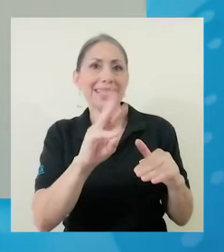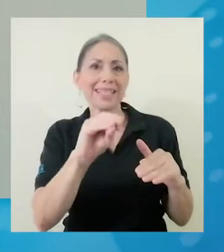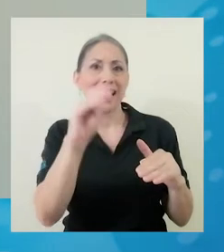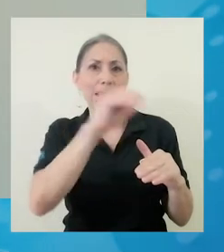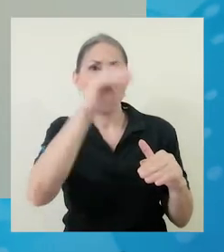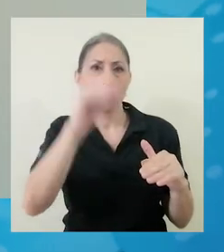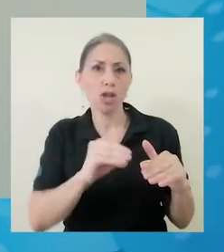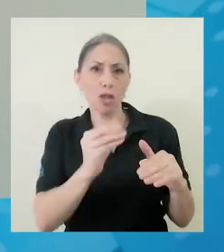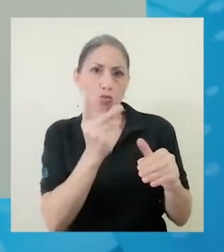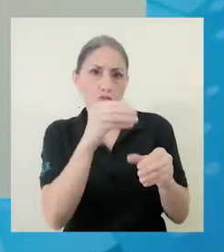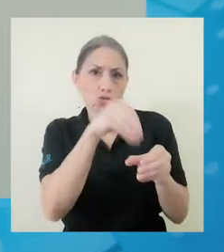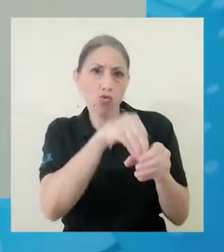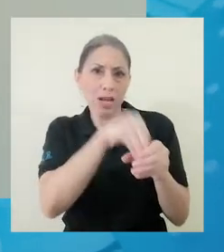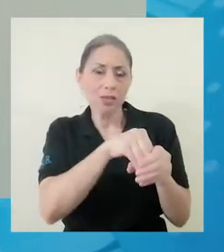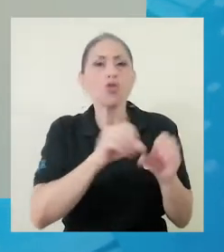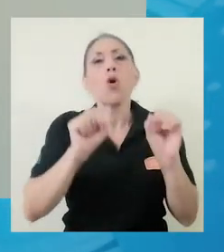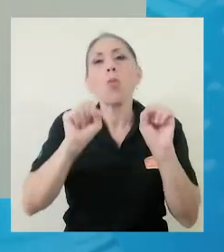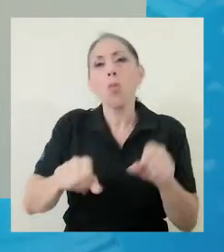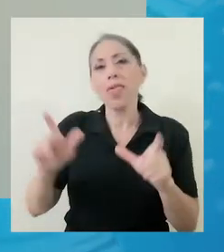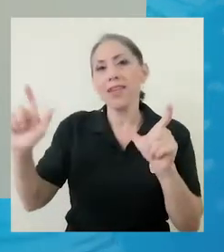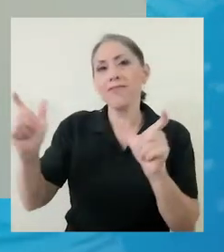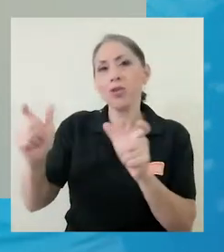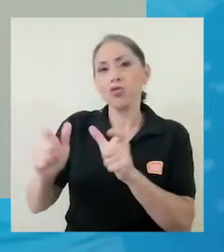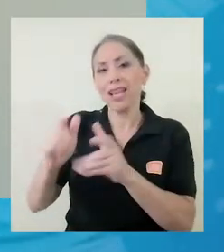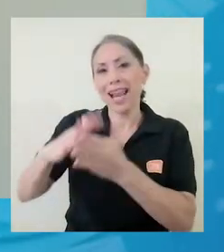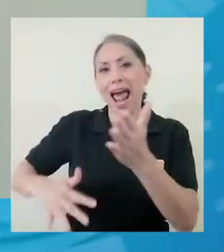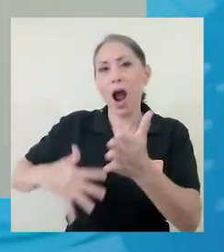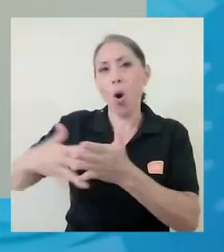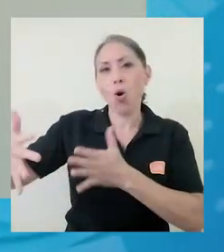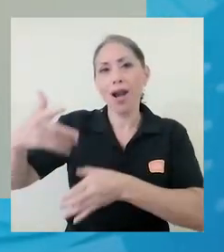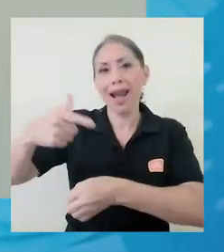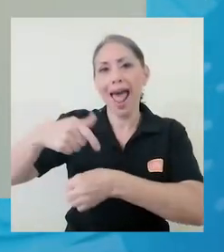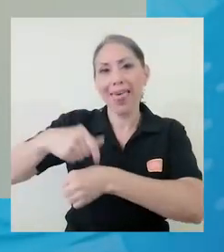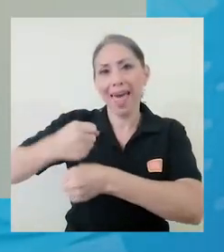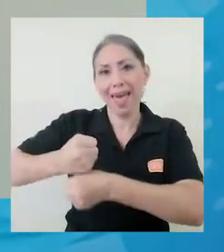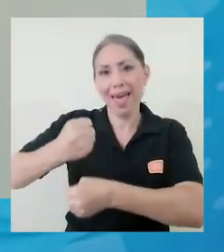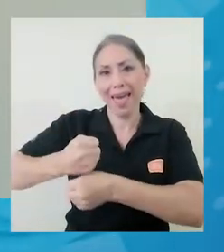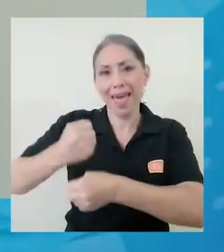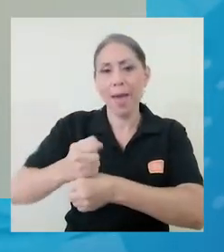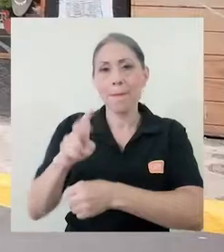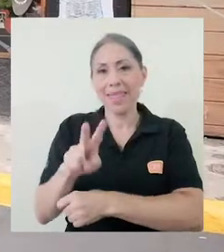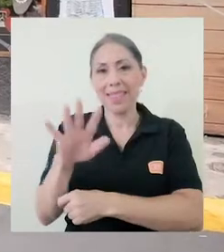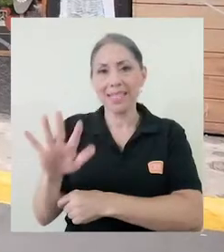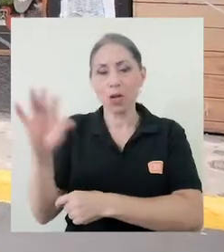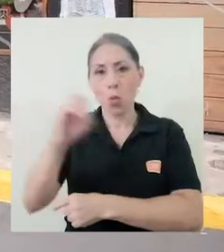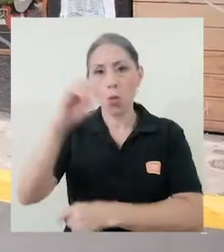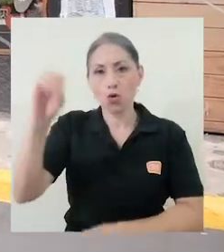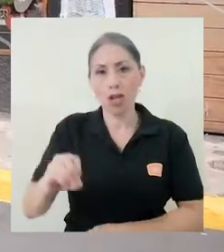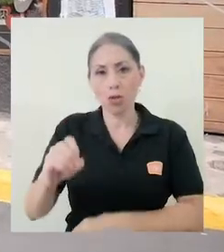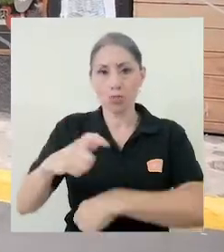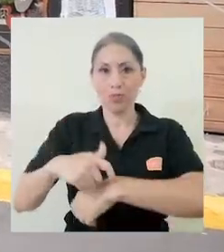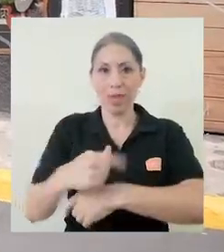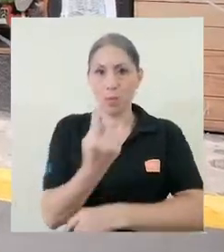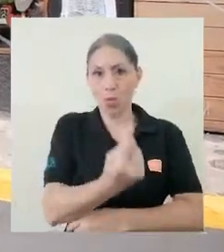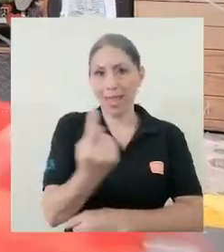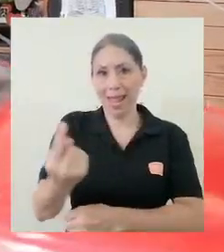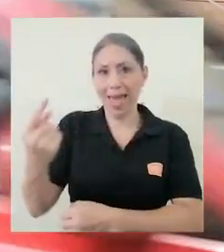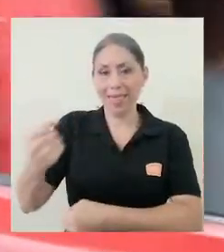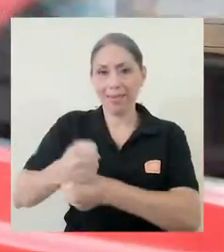sus ingresos puede reducir la jornada inclusive hasta el 25% desde el tiempo de cada uno de